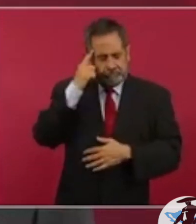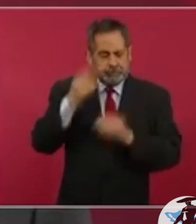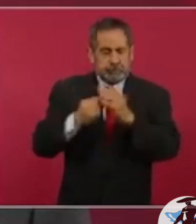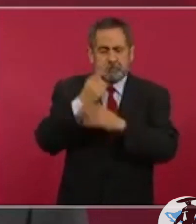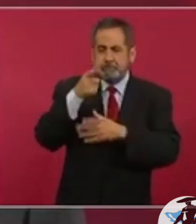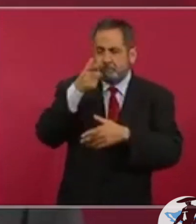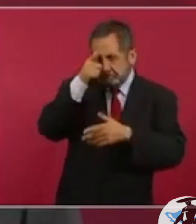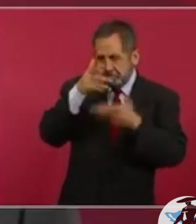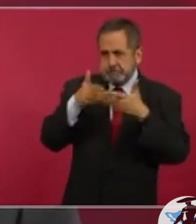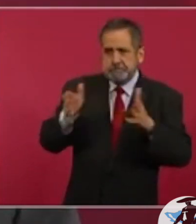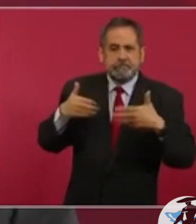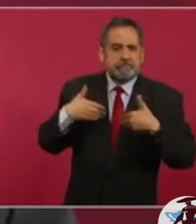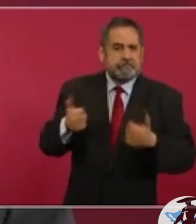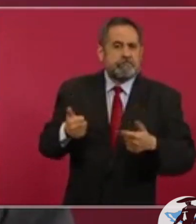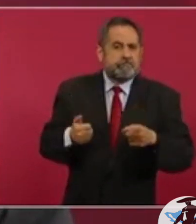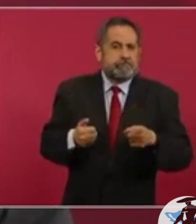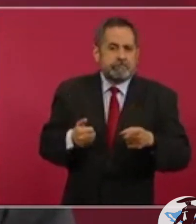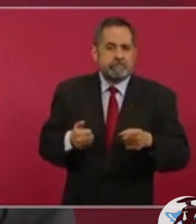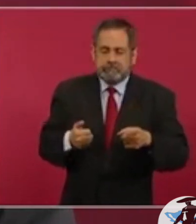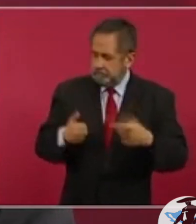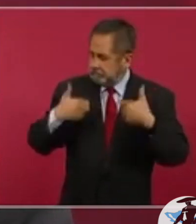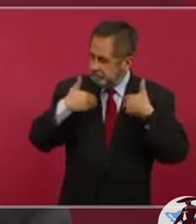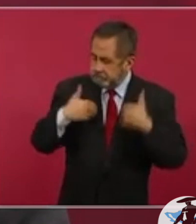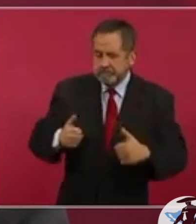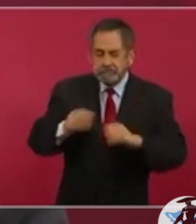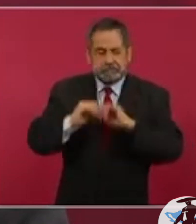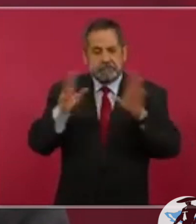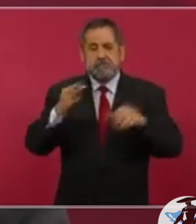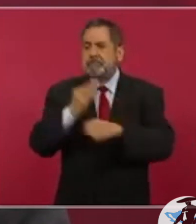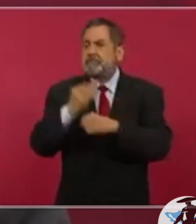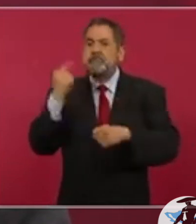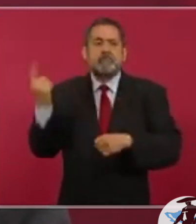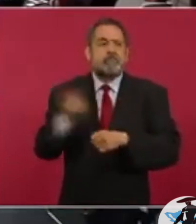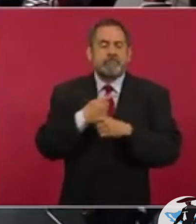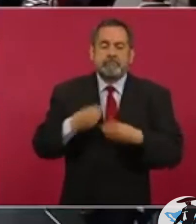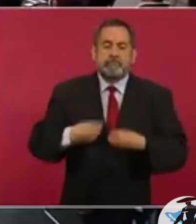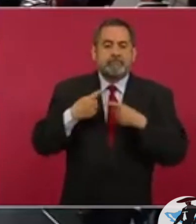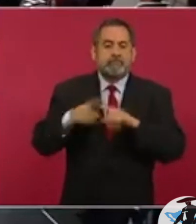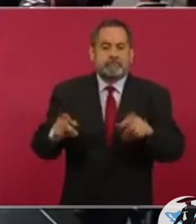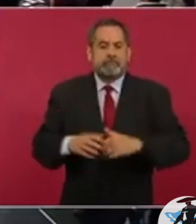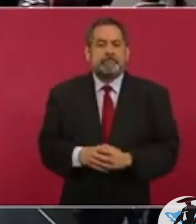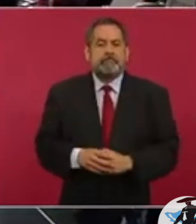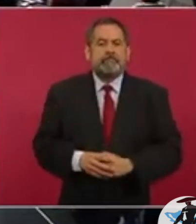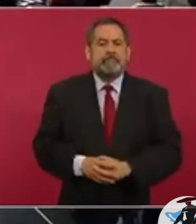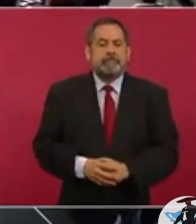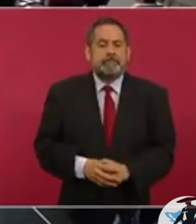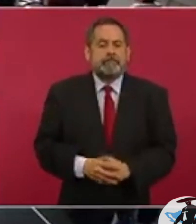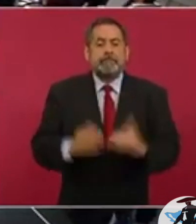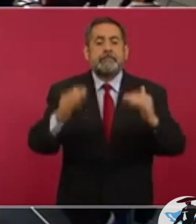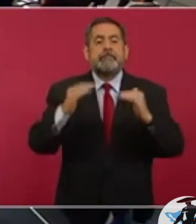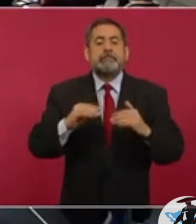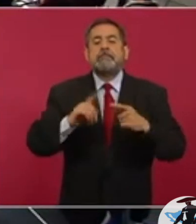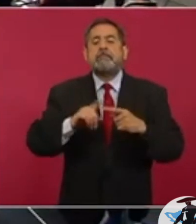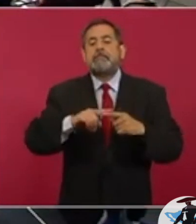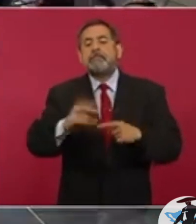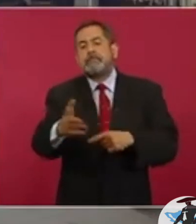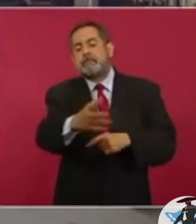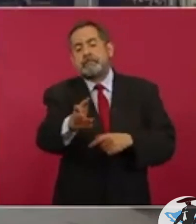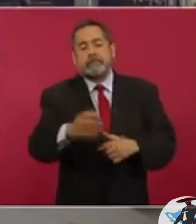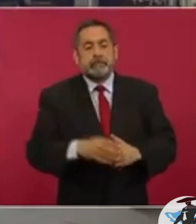pueden entender que estamos viviendo otros momentos. ¿Quién sigue? Adelante.